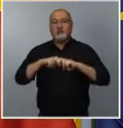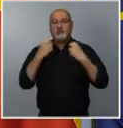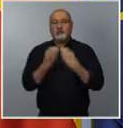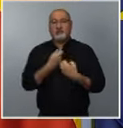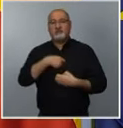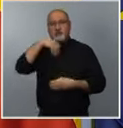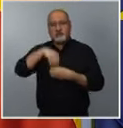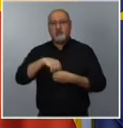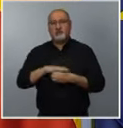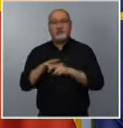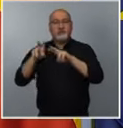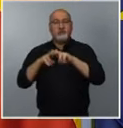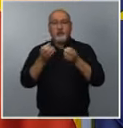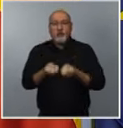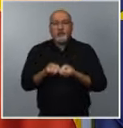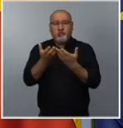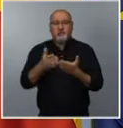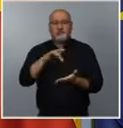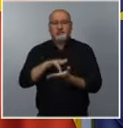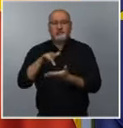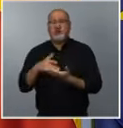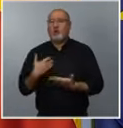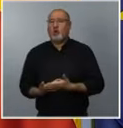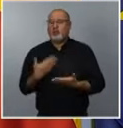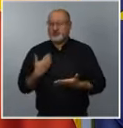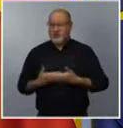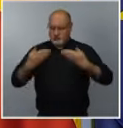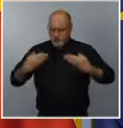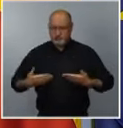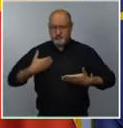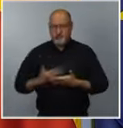Estamos informando de hechos que están contrastados y que son fehacientes, no son suposiciones. junio 2021. Gracias.